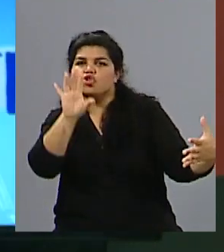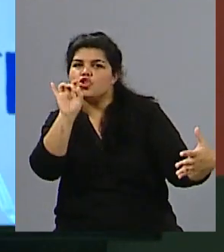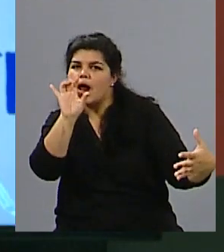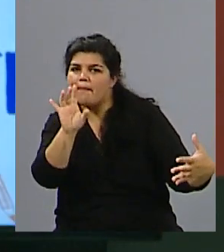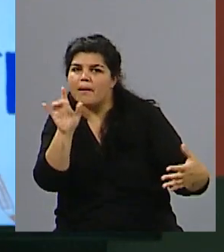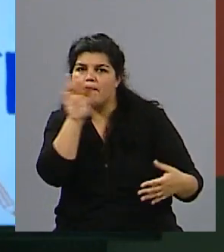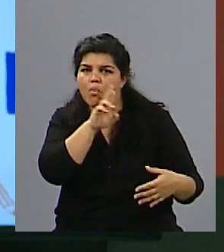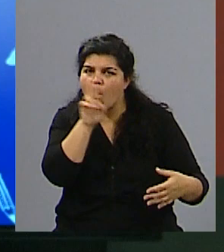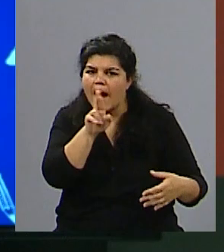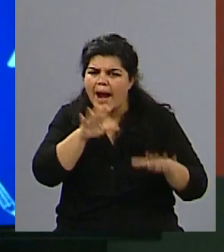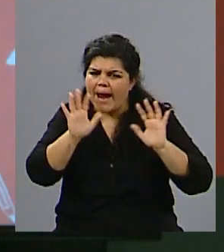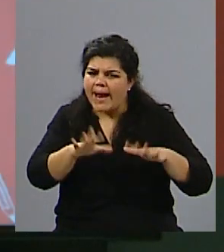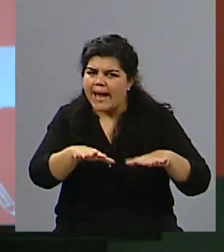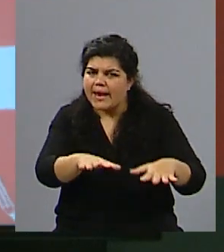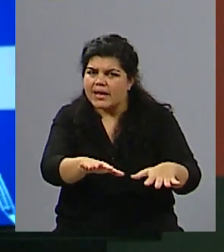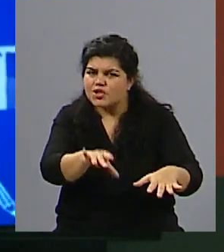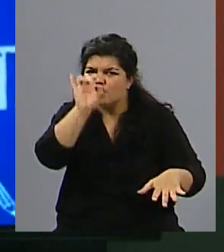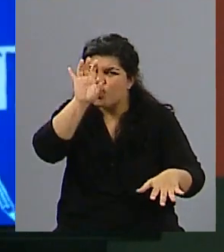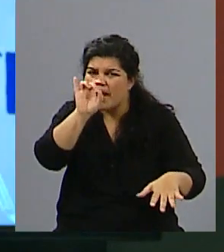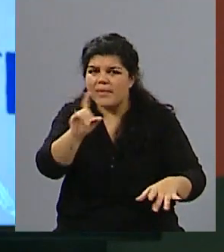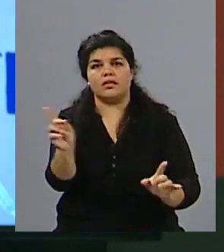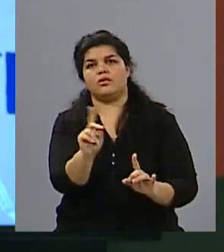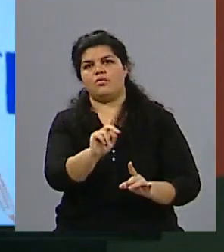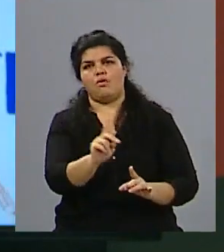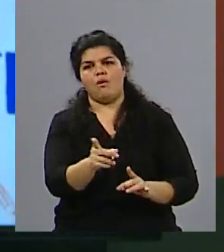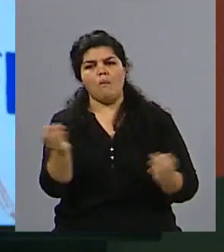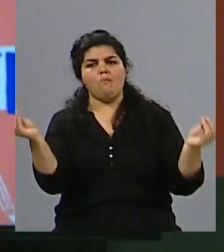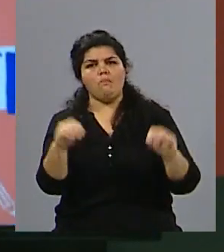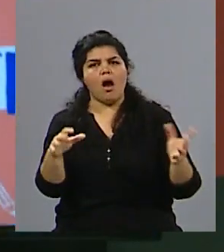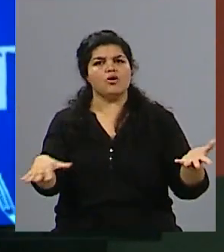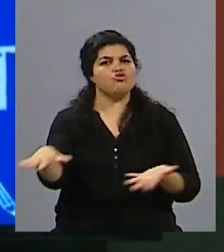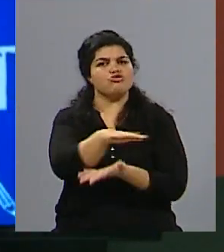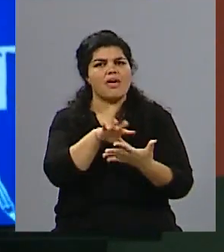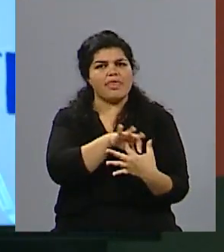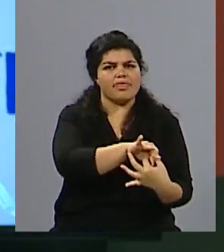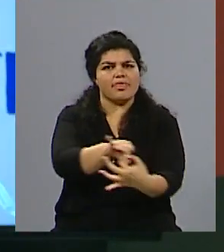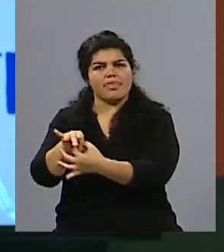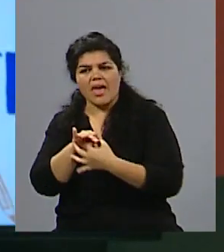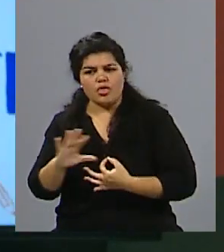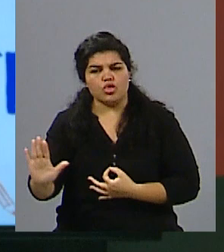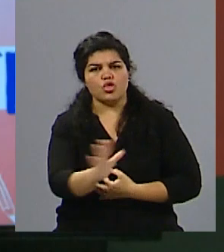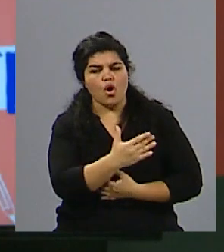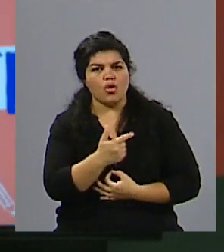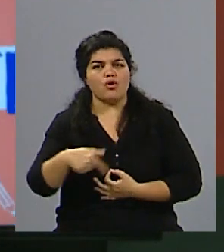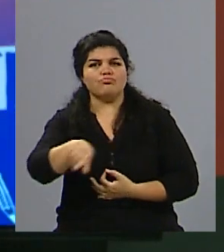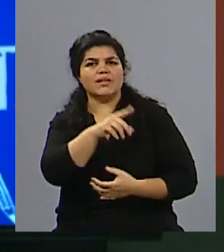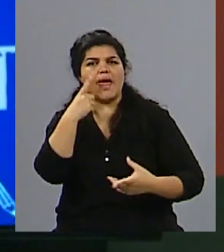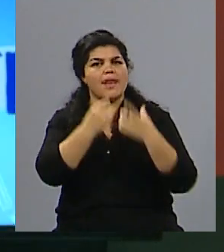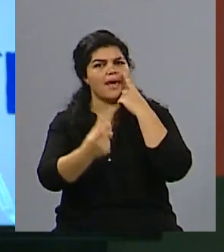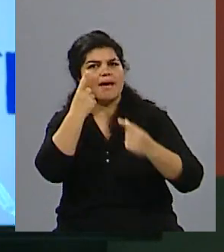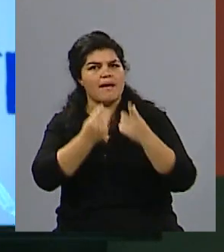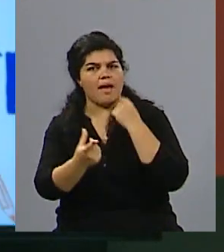estamos en la calle reclamando que no nos maten, ya es gran parte de la sociedad. Por supuesto, como decías vos, falta y falta mucho,